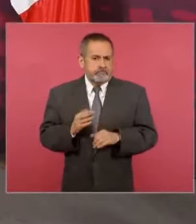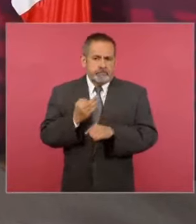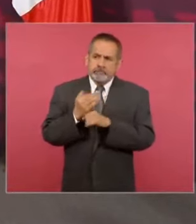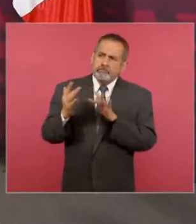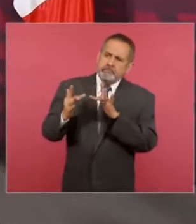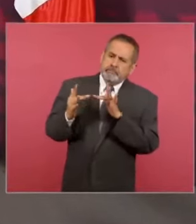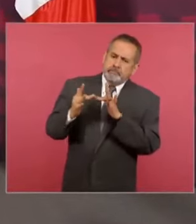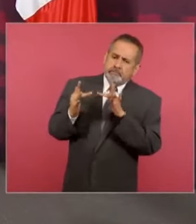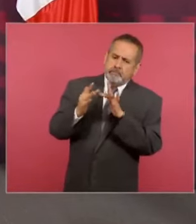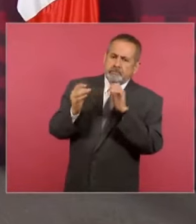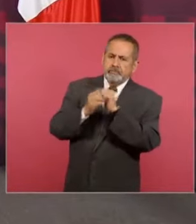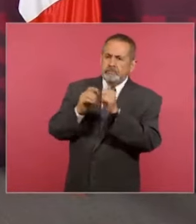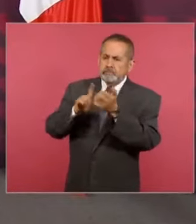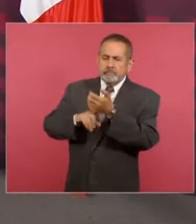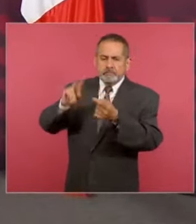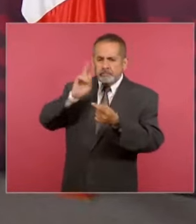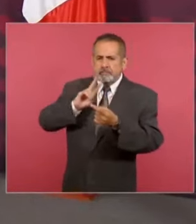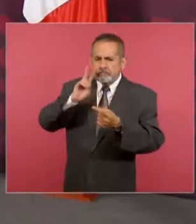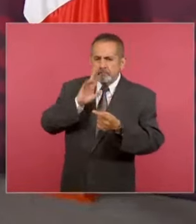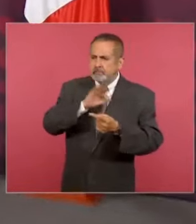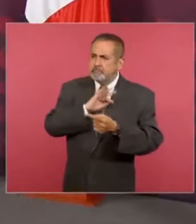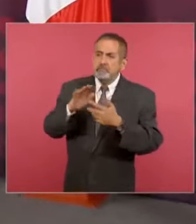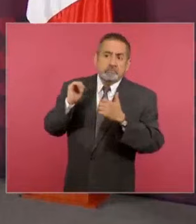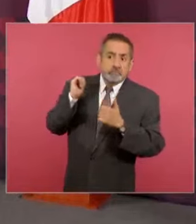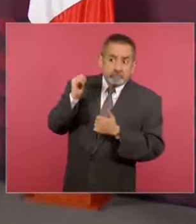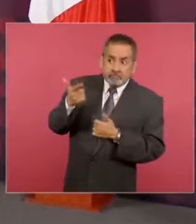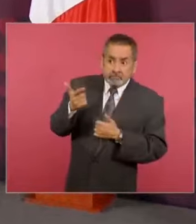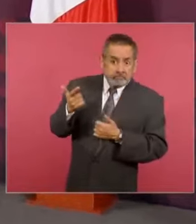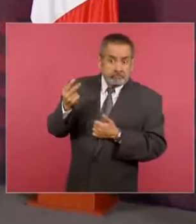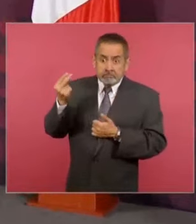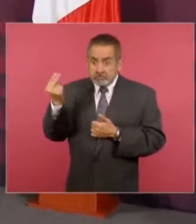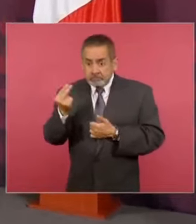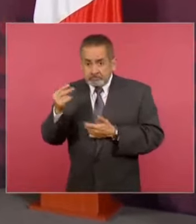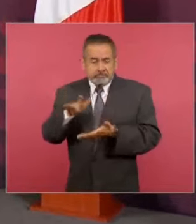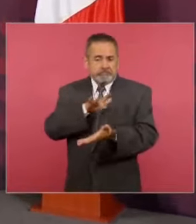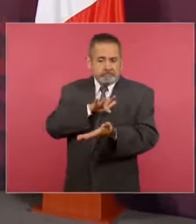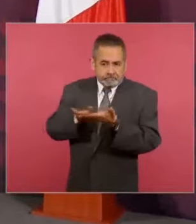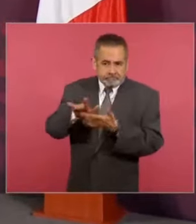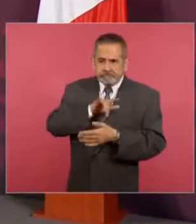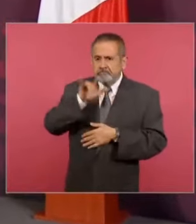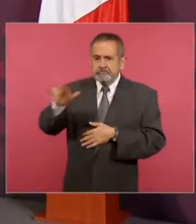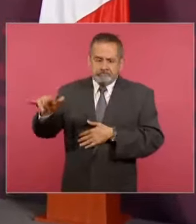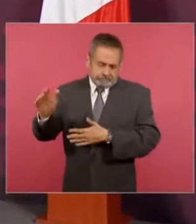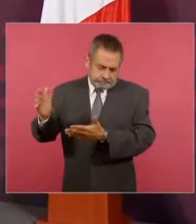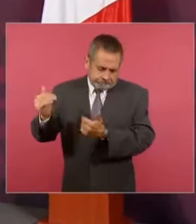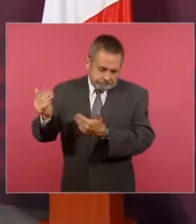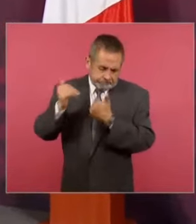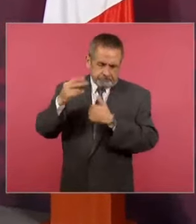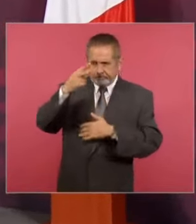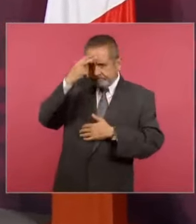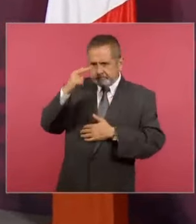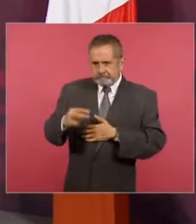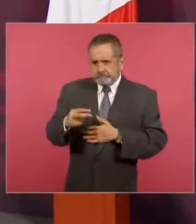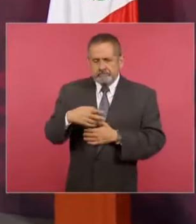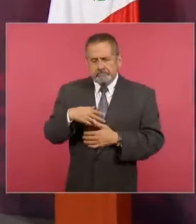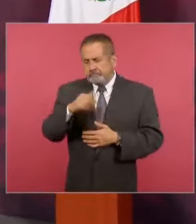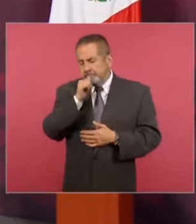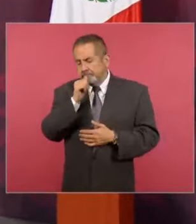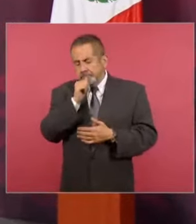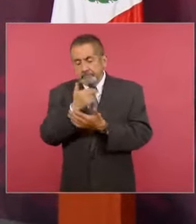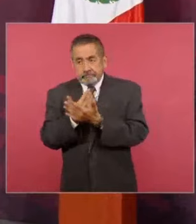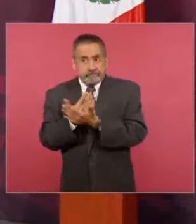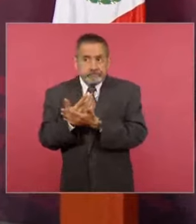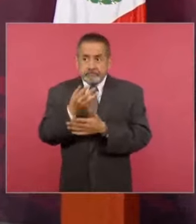comunicación para poder apoyar en su momento y por supuesto que toda nuestra